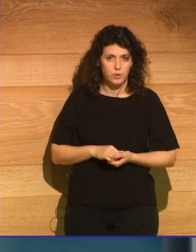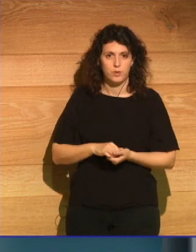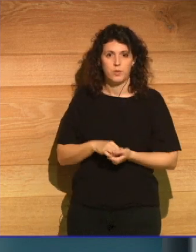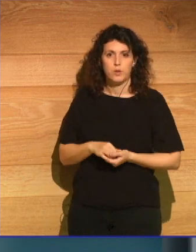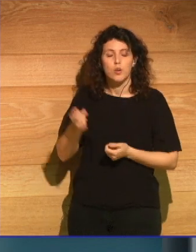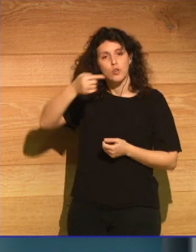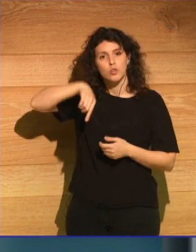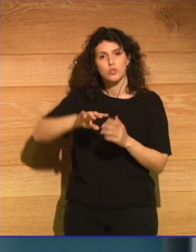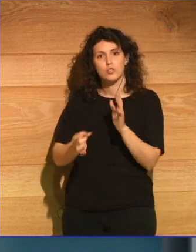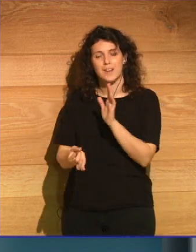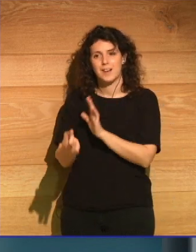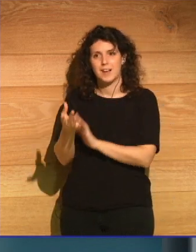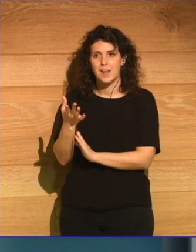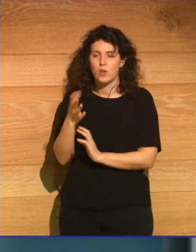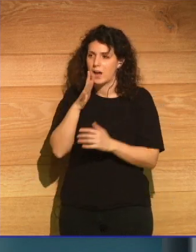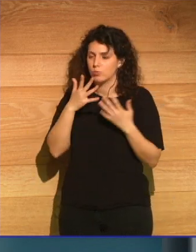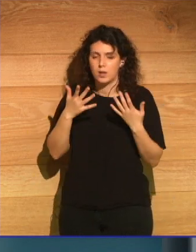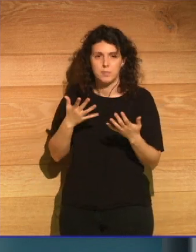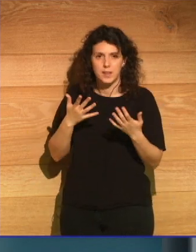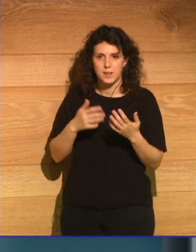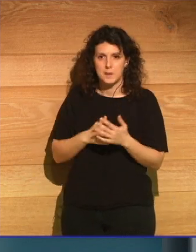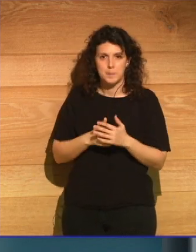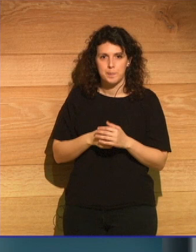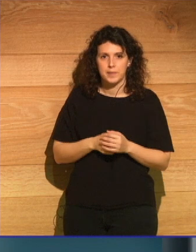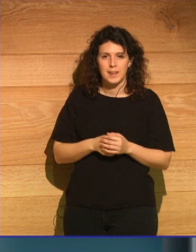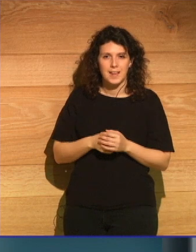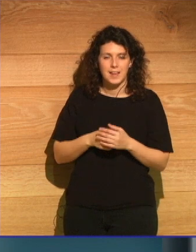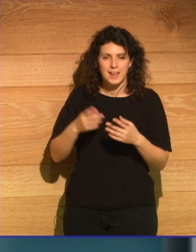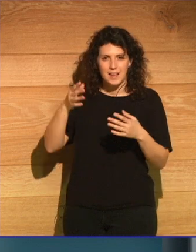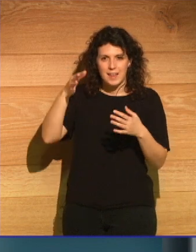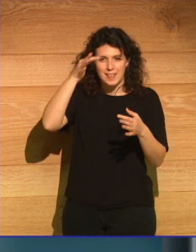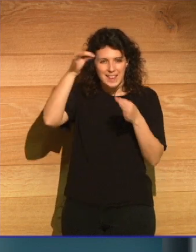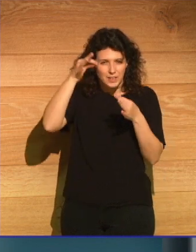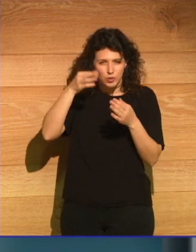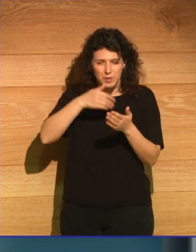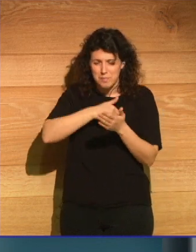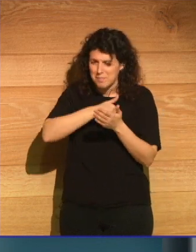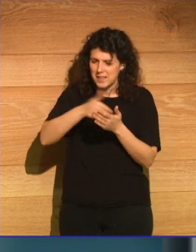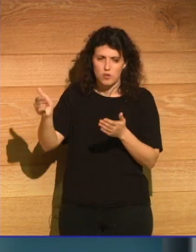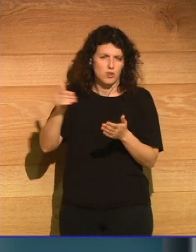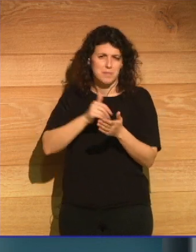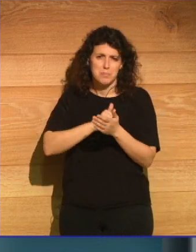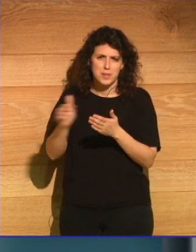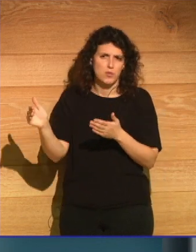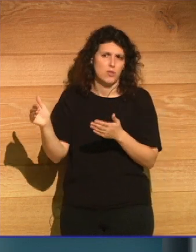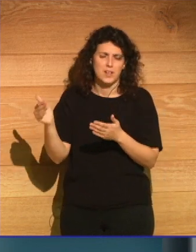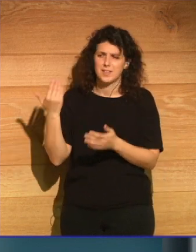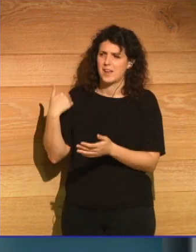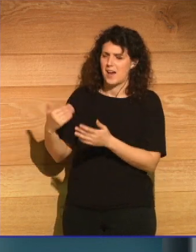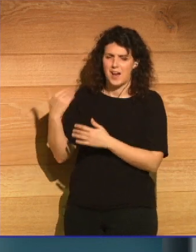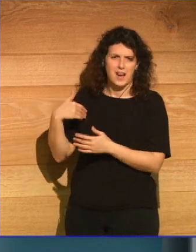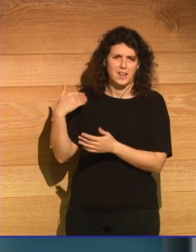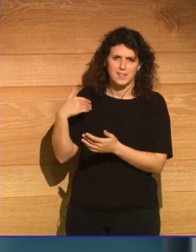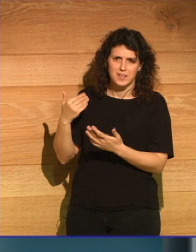Estamos creando datos, hay cantidades ingentes de datos, muchos más de los que se han creado en